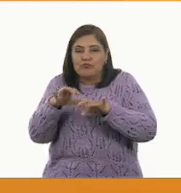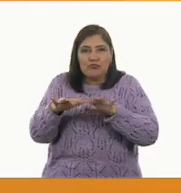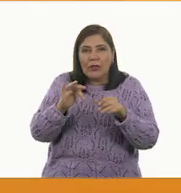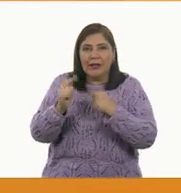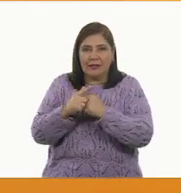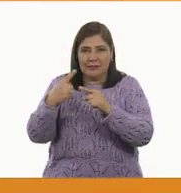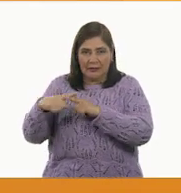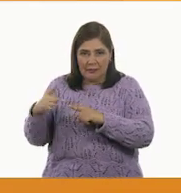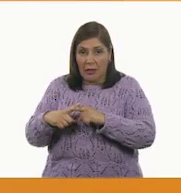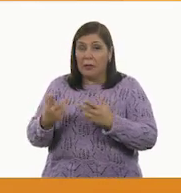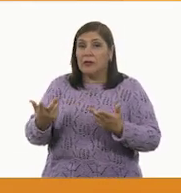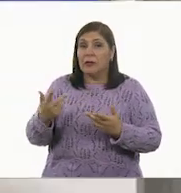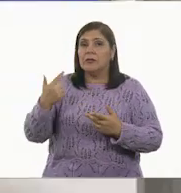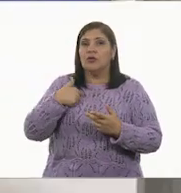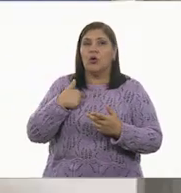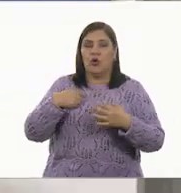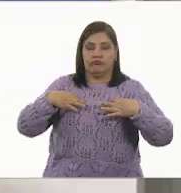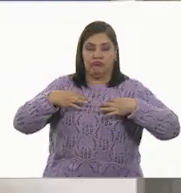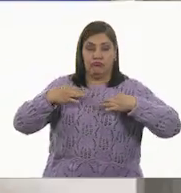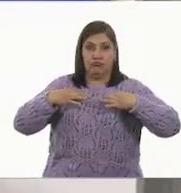demasiado. Aprendí a doblar mi ropa.